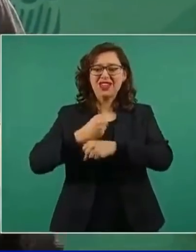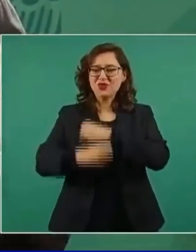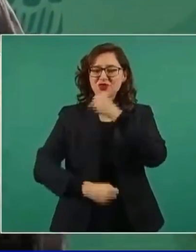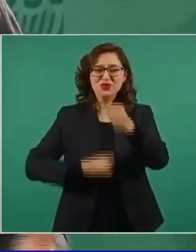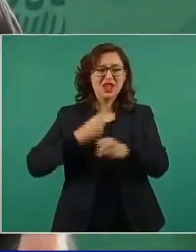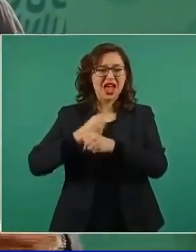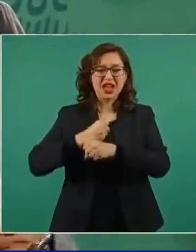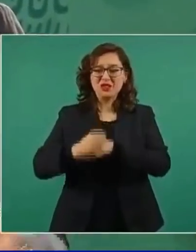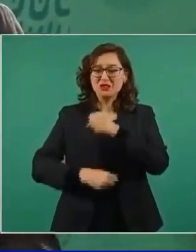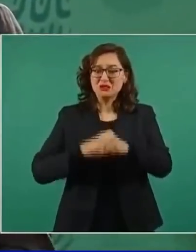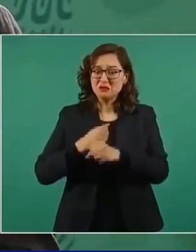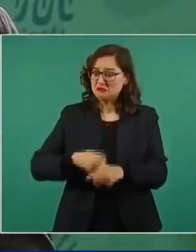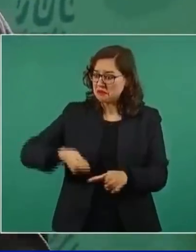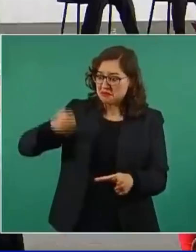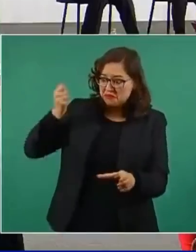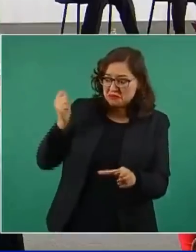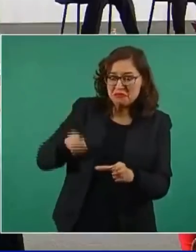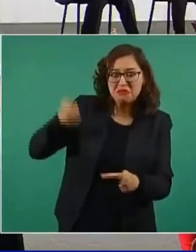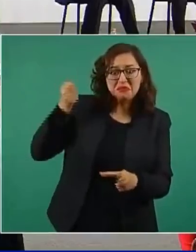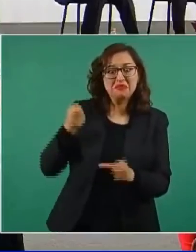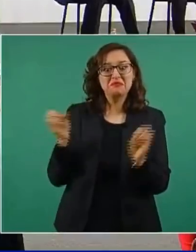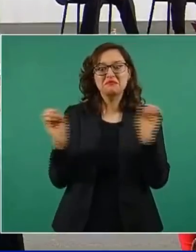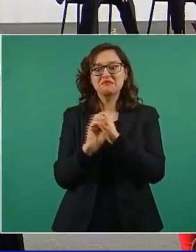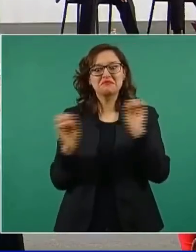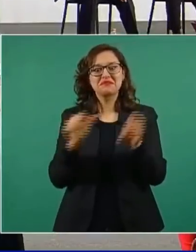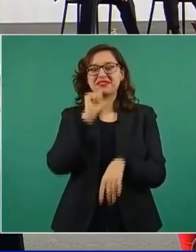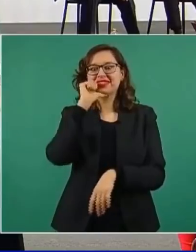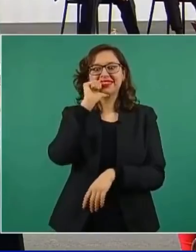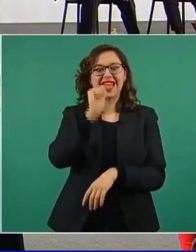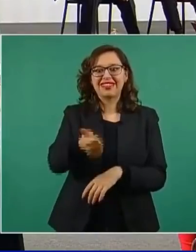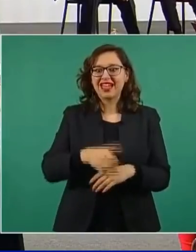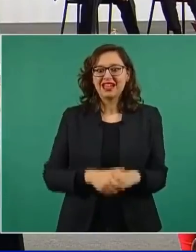¿Dónde está la justicia rápida